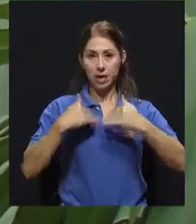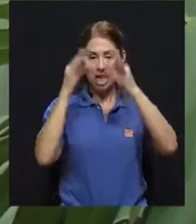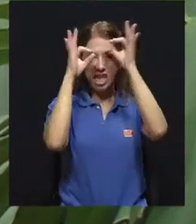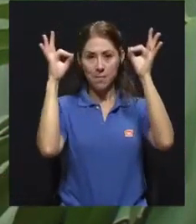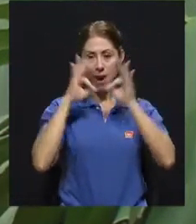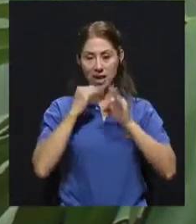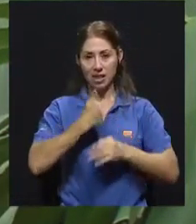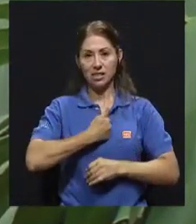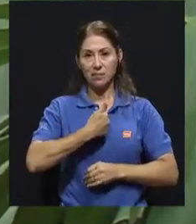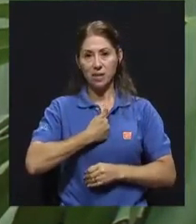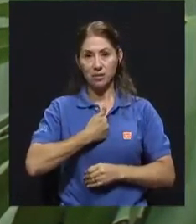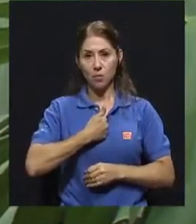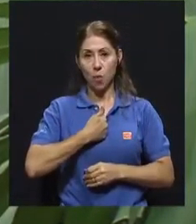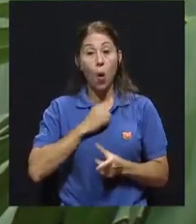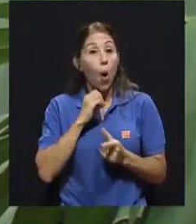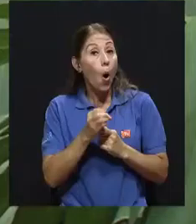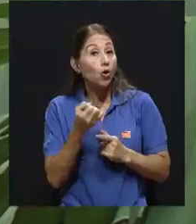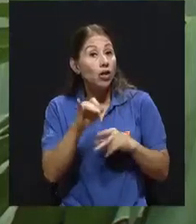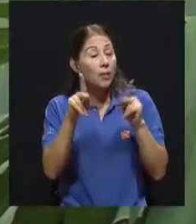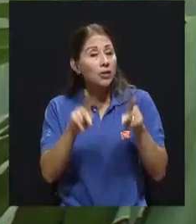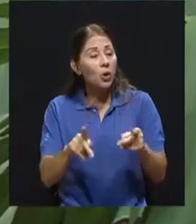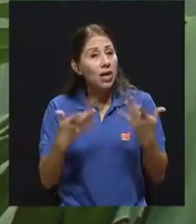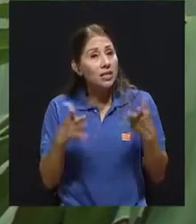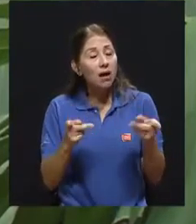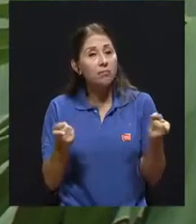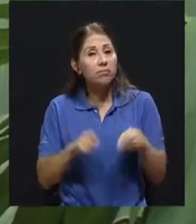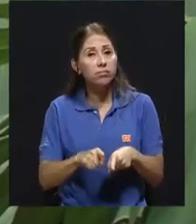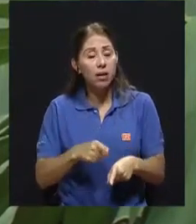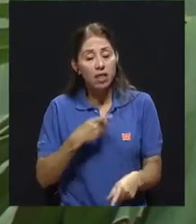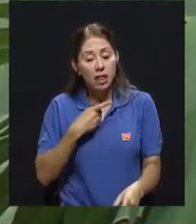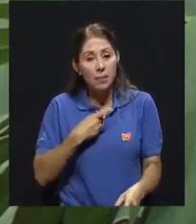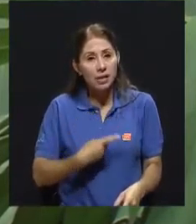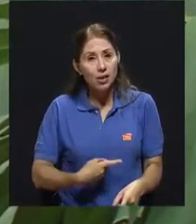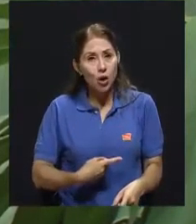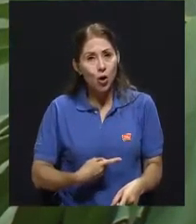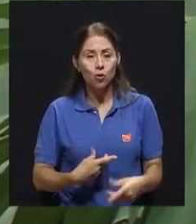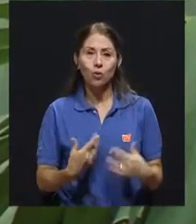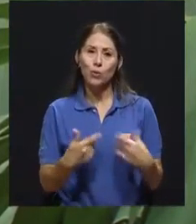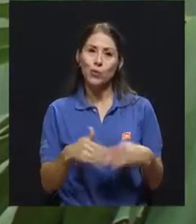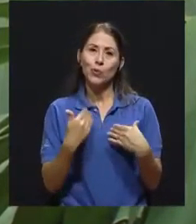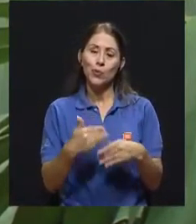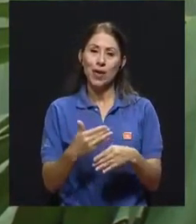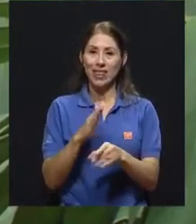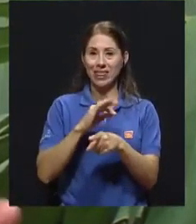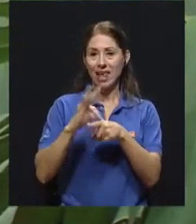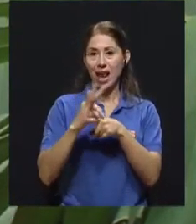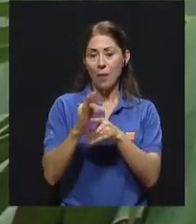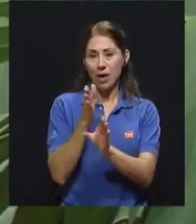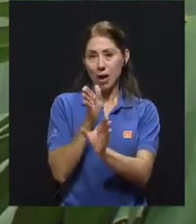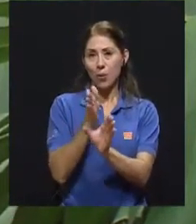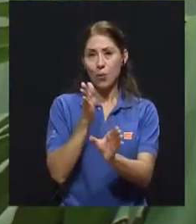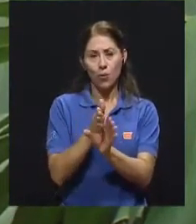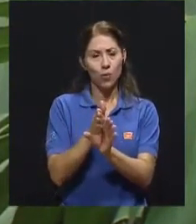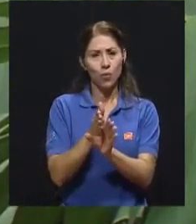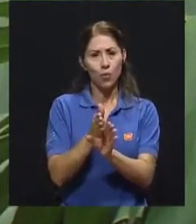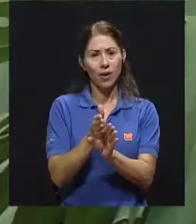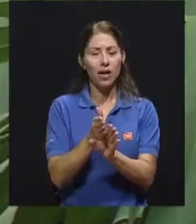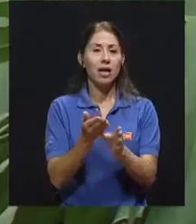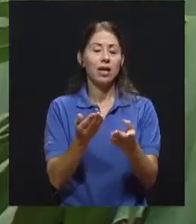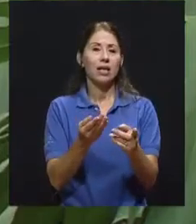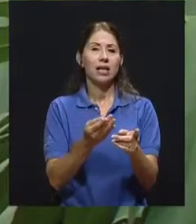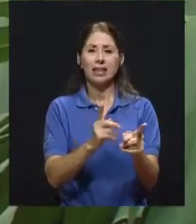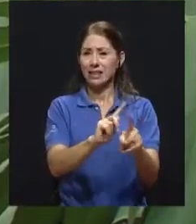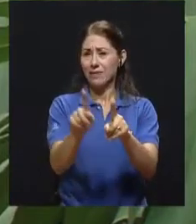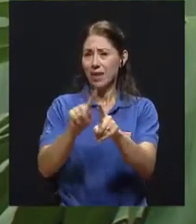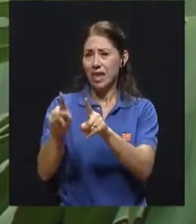ha derivado en cuadros de depresión, la psicoterapia ofrece, y diferentes, desde diferentes aproximaciones teóricas,